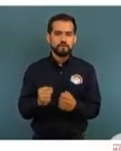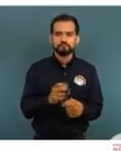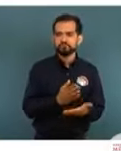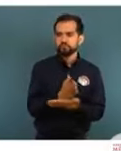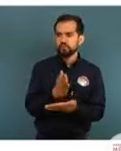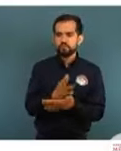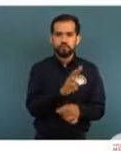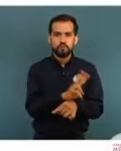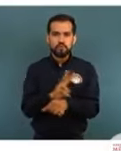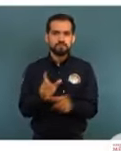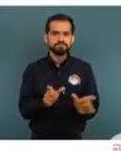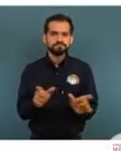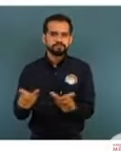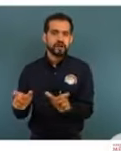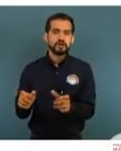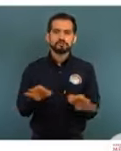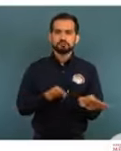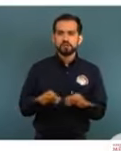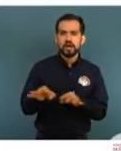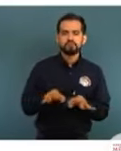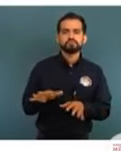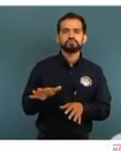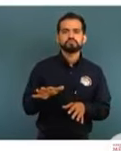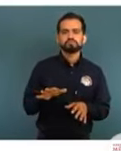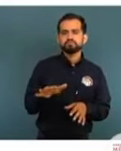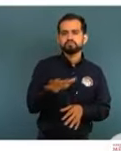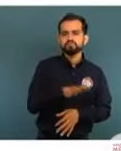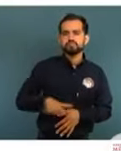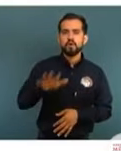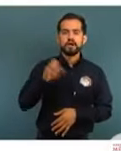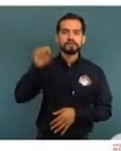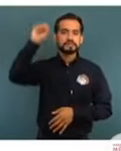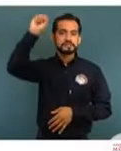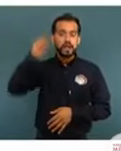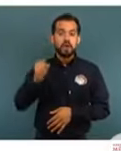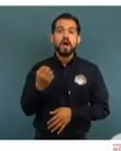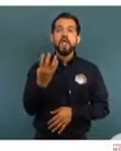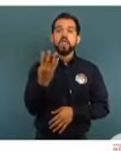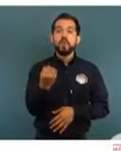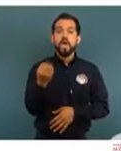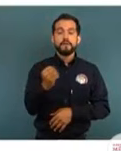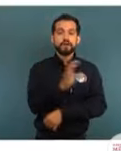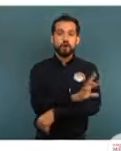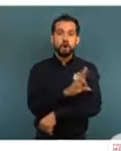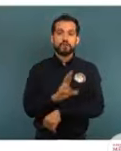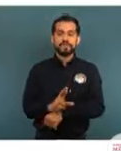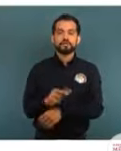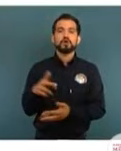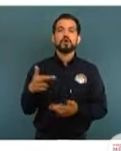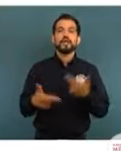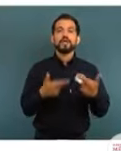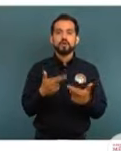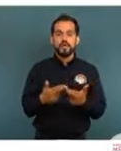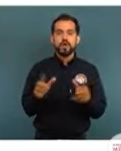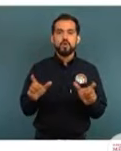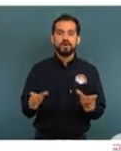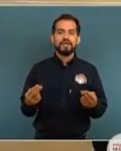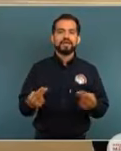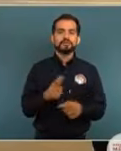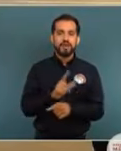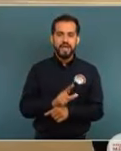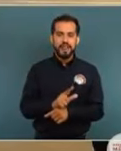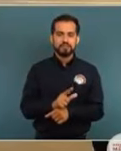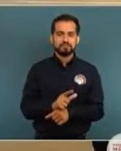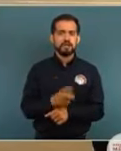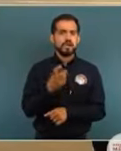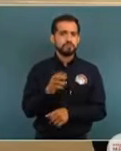operativas, que trabajan en todo el Estado en las nueve coordinaciones regionales de la Guardia